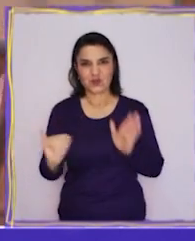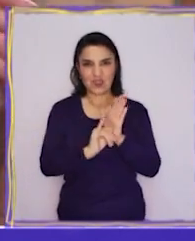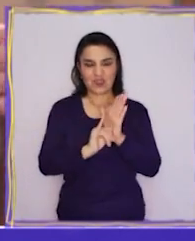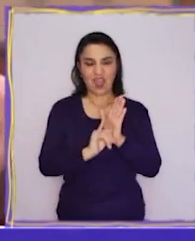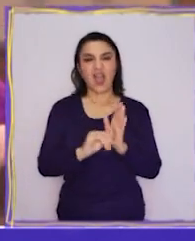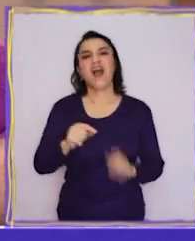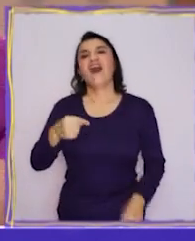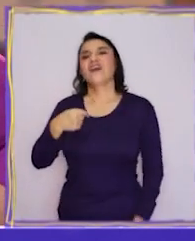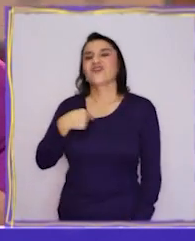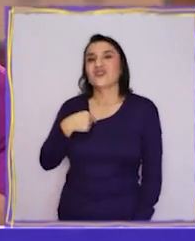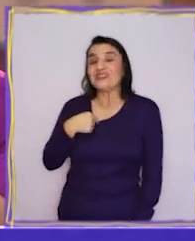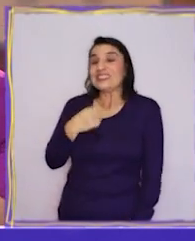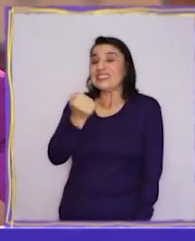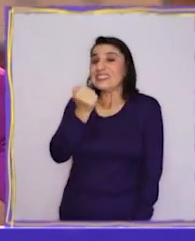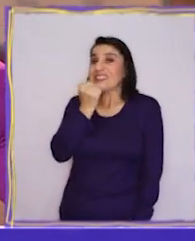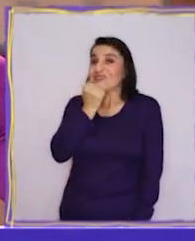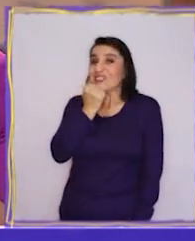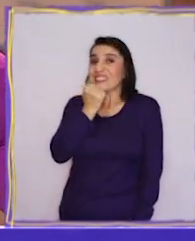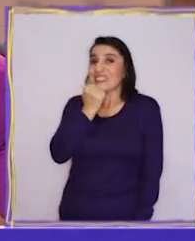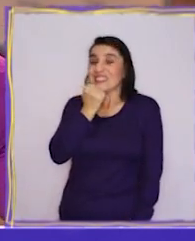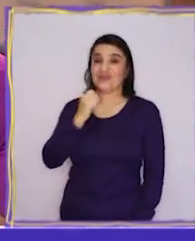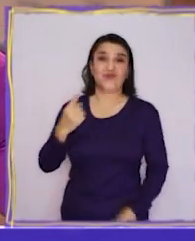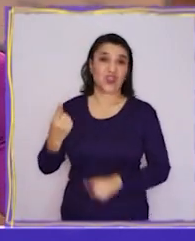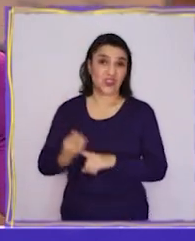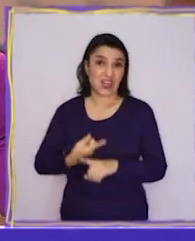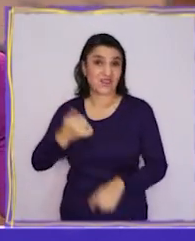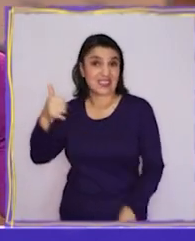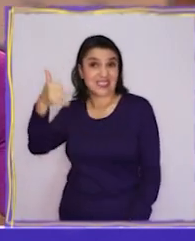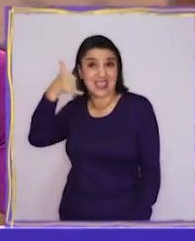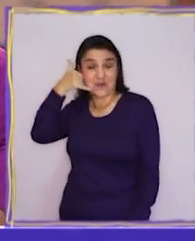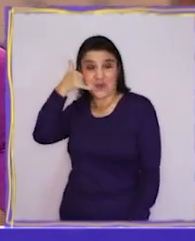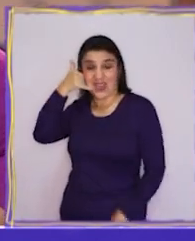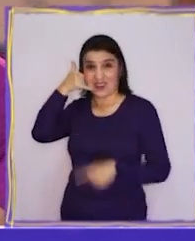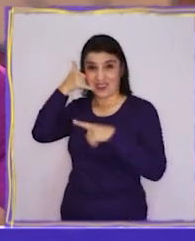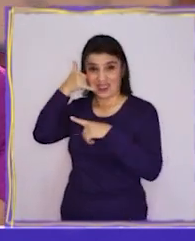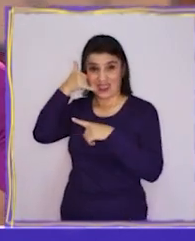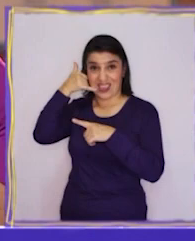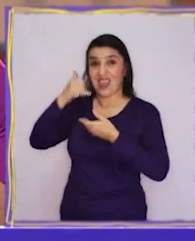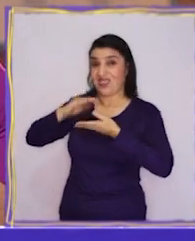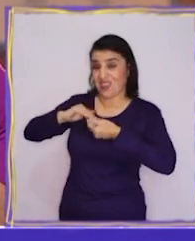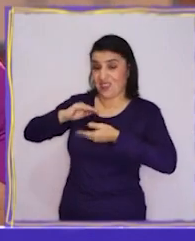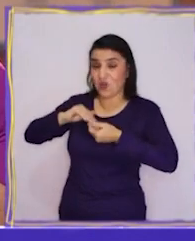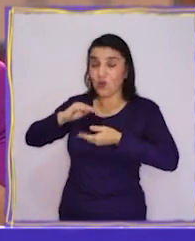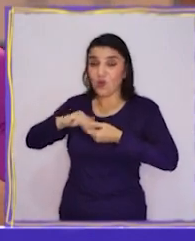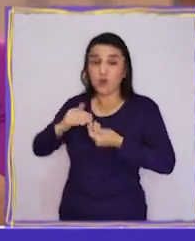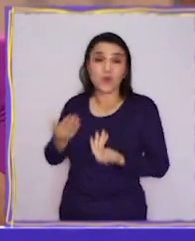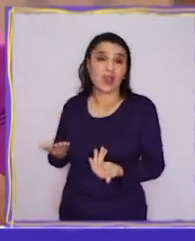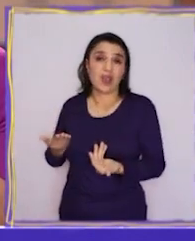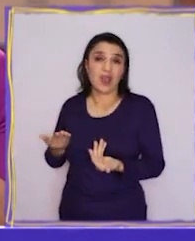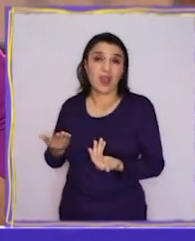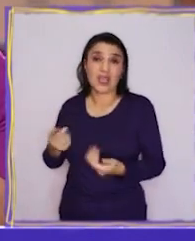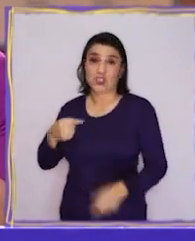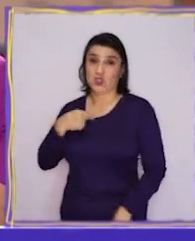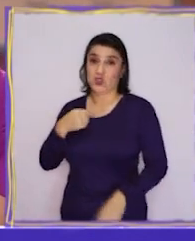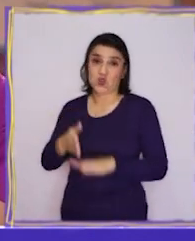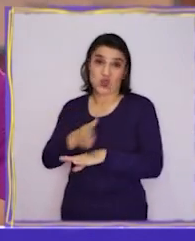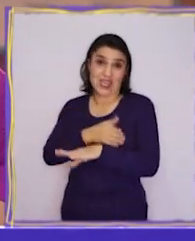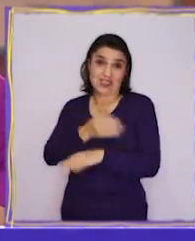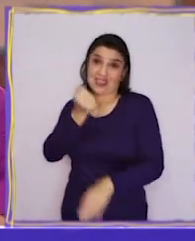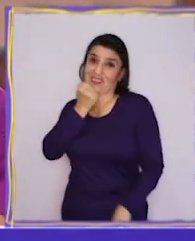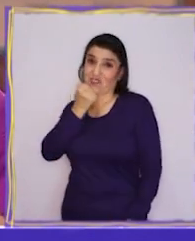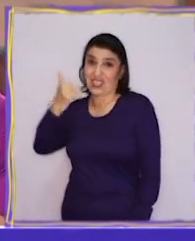que cometí un grave error. Voy a tener que llamar a alguien y pedirle disculpas por la